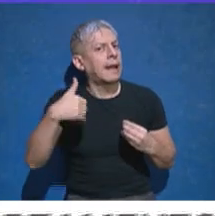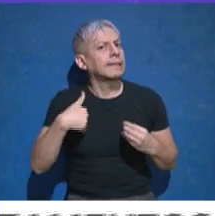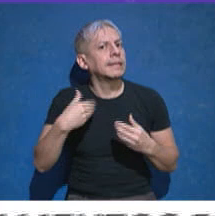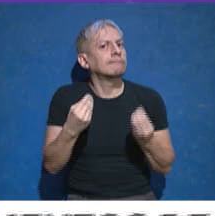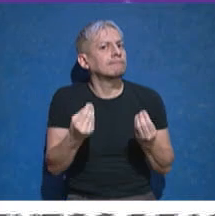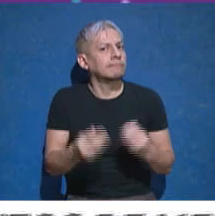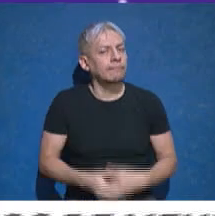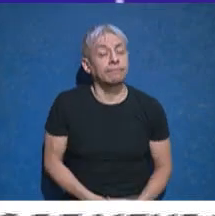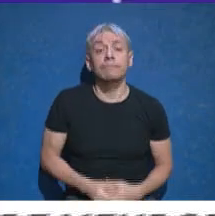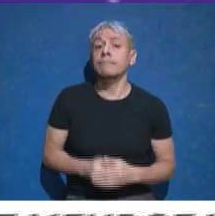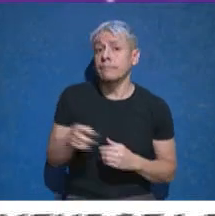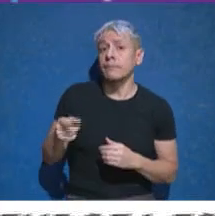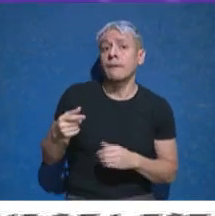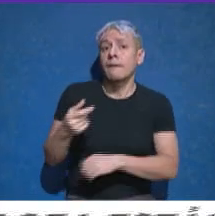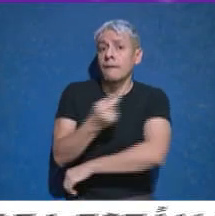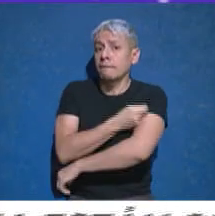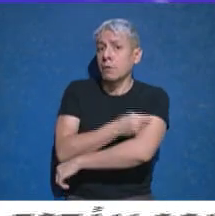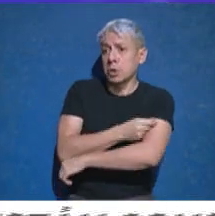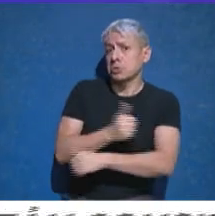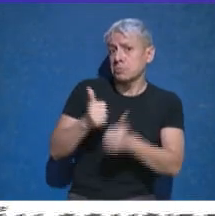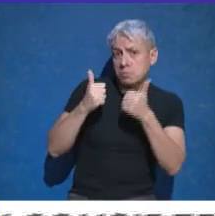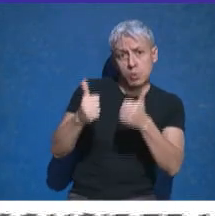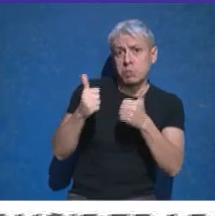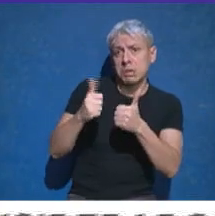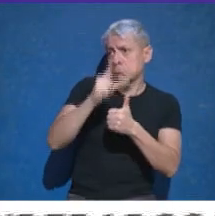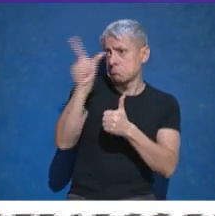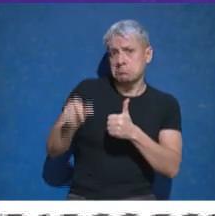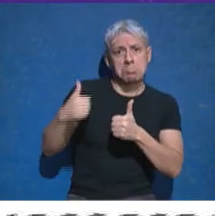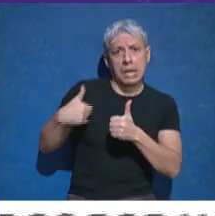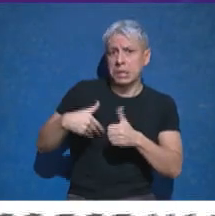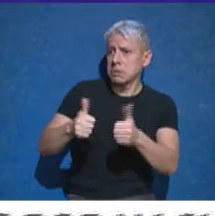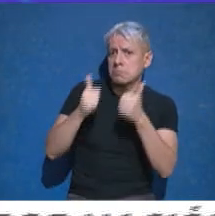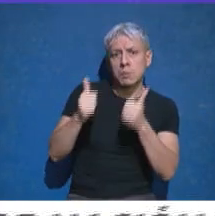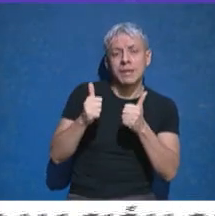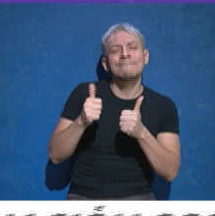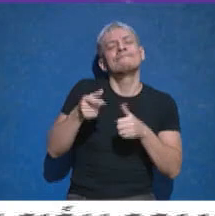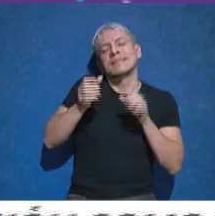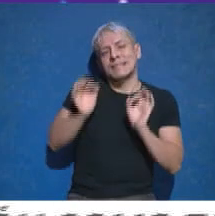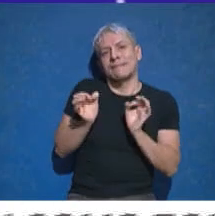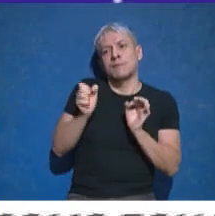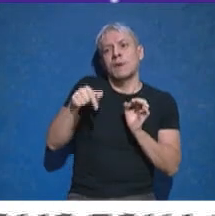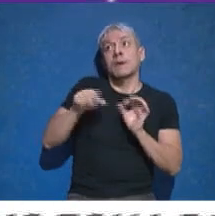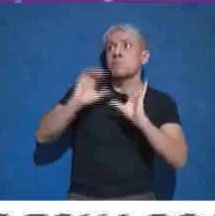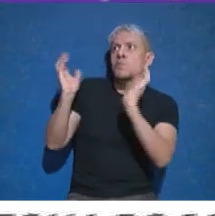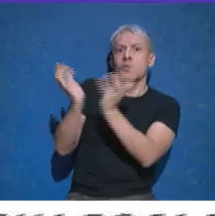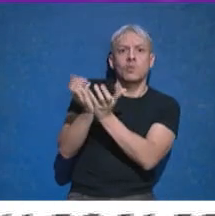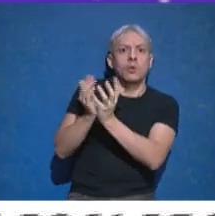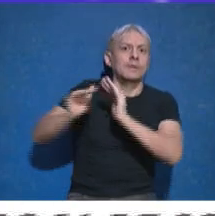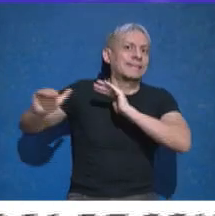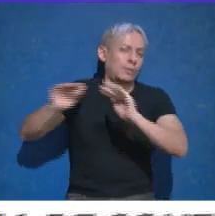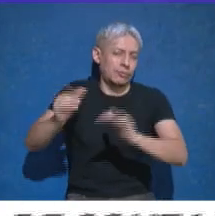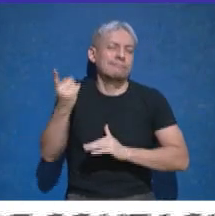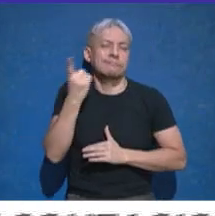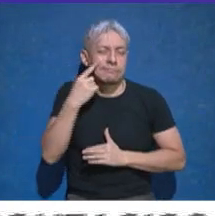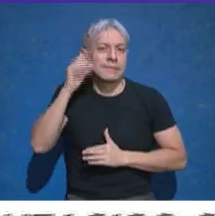Bueno, la vacunación está marchando muy bien. Nosotros sabemos que estamos en una situación a nivel mundial en donde la